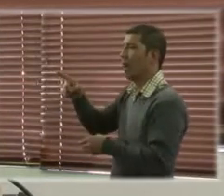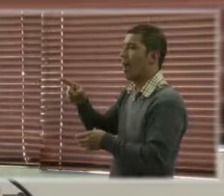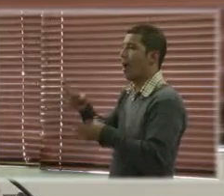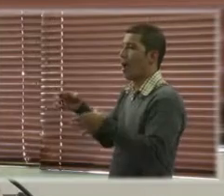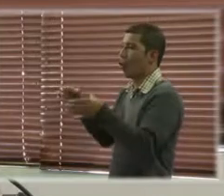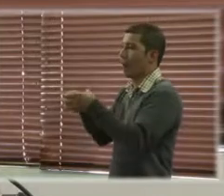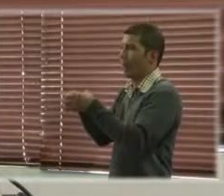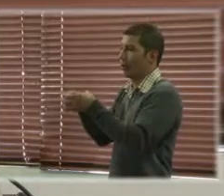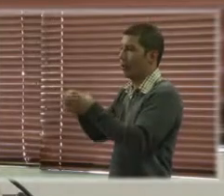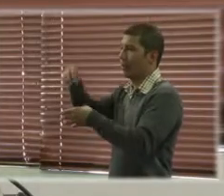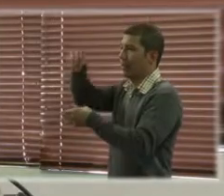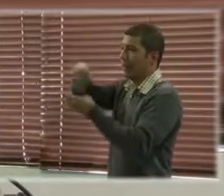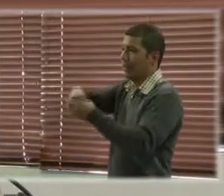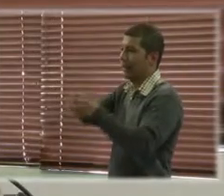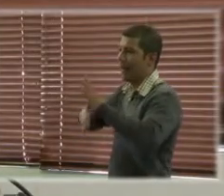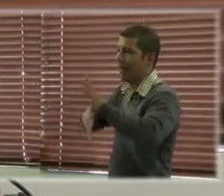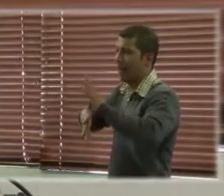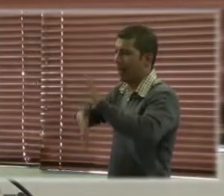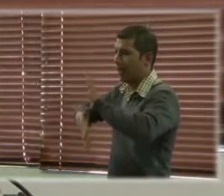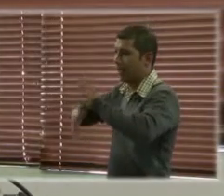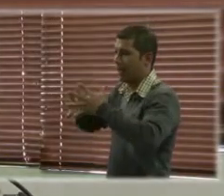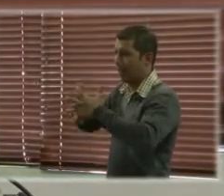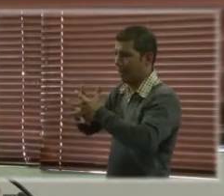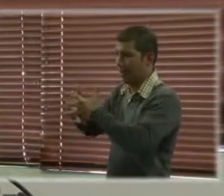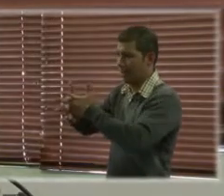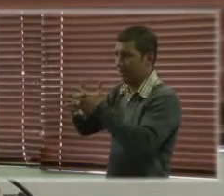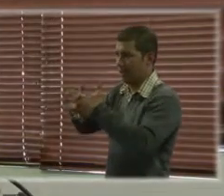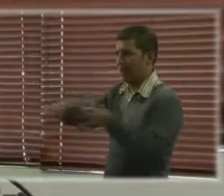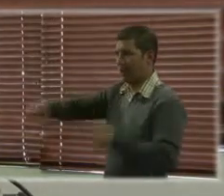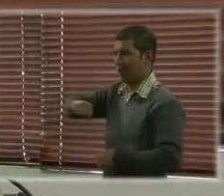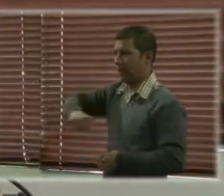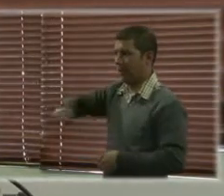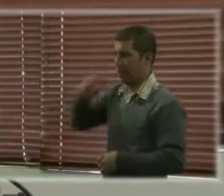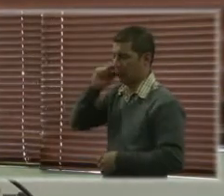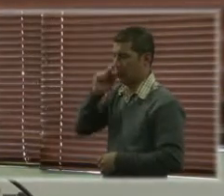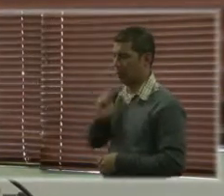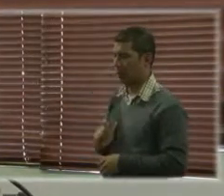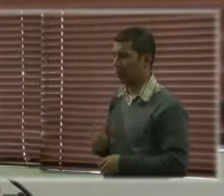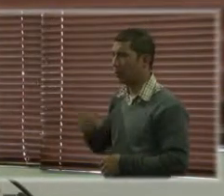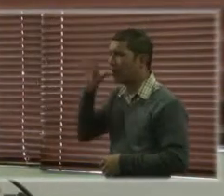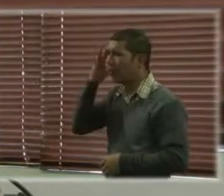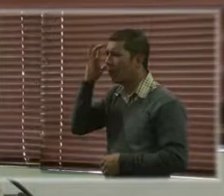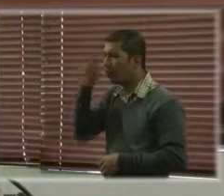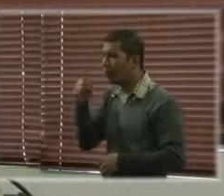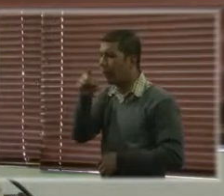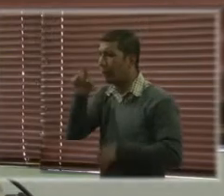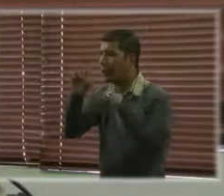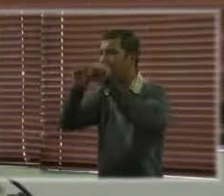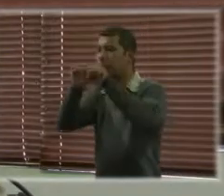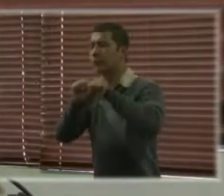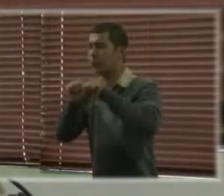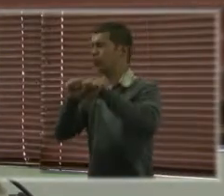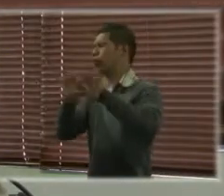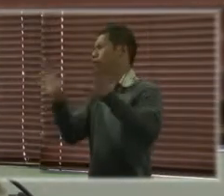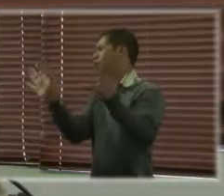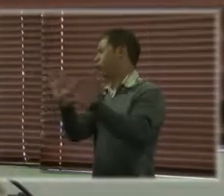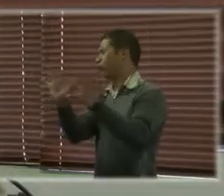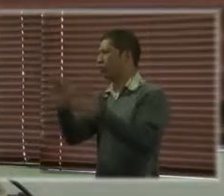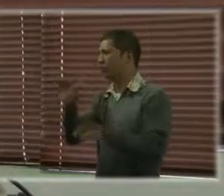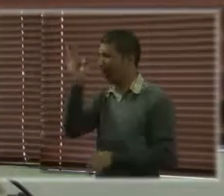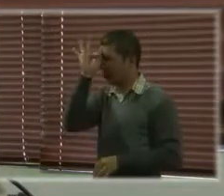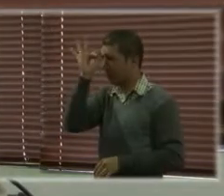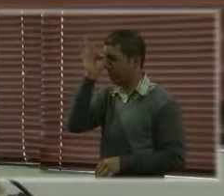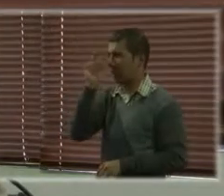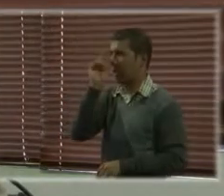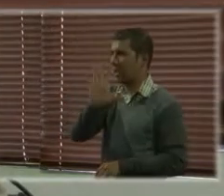Humanos y solicitar medidas cautelares a favor de los pacientes porque estaban ocurriendo pues una serie de violaciones a sus derechos desde